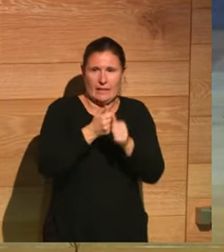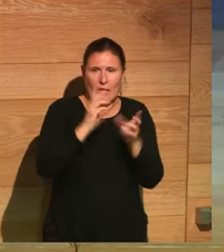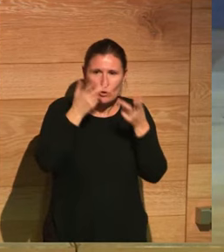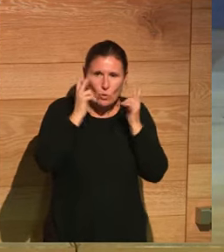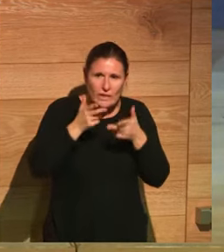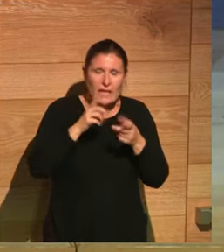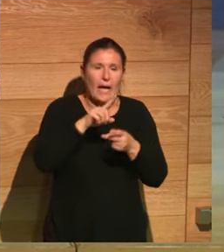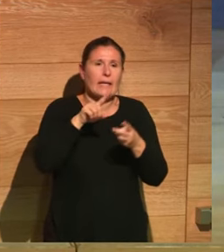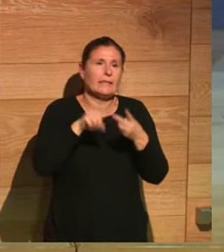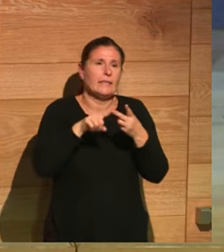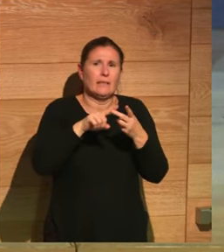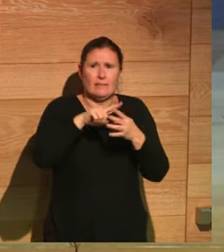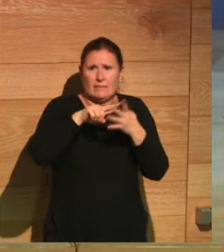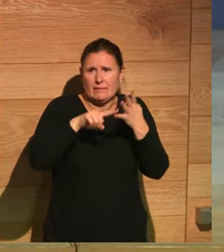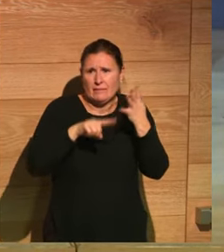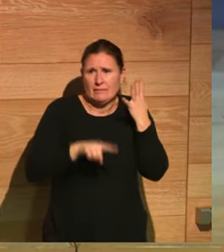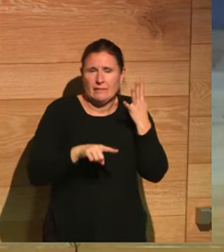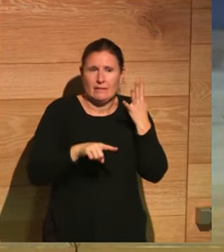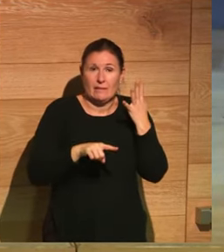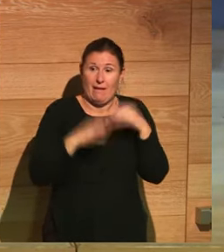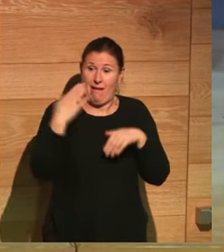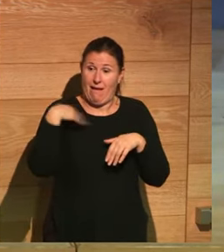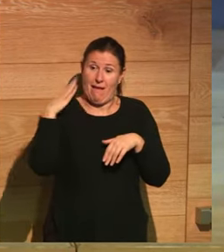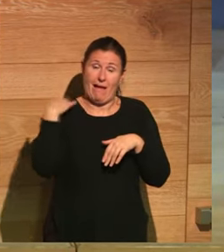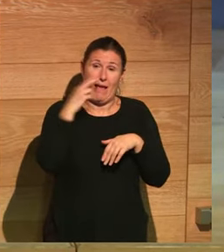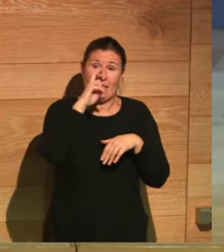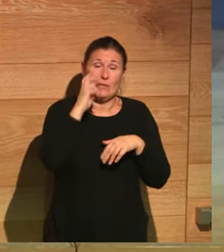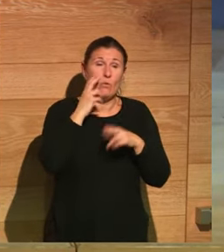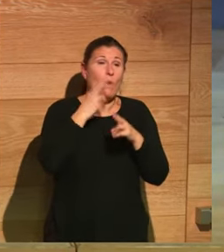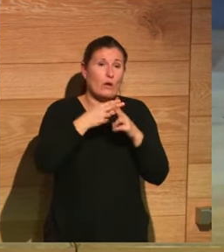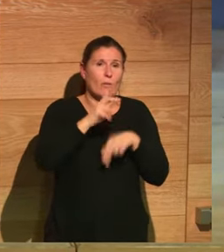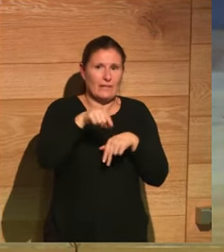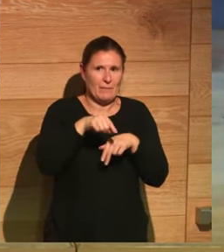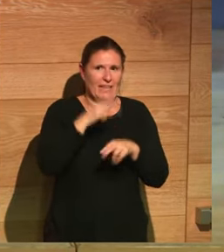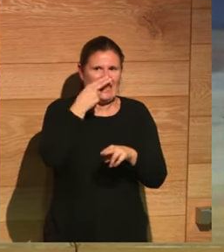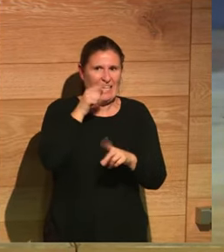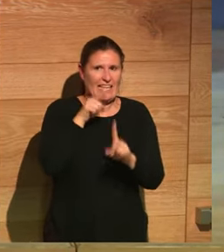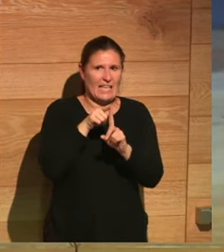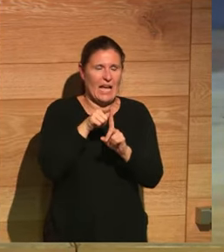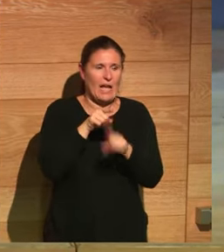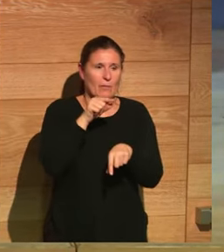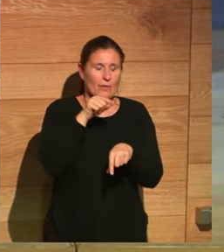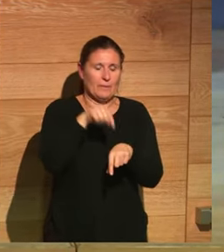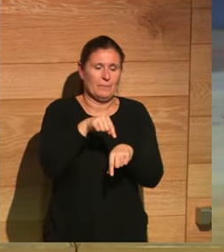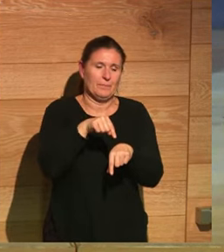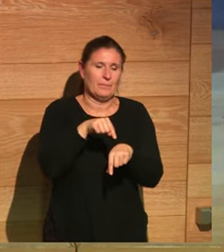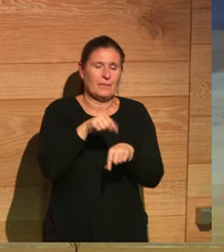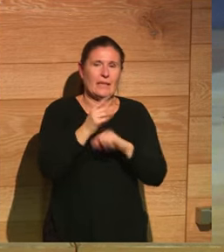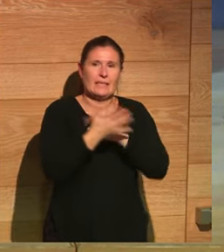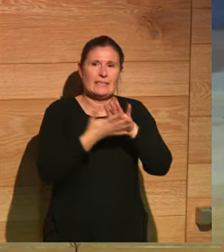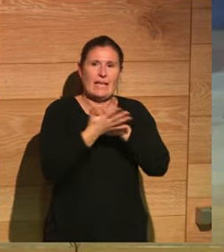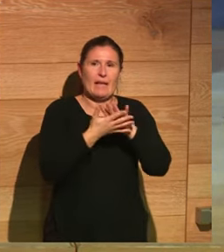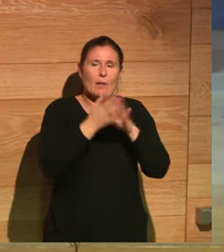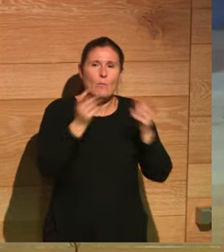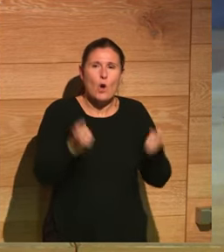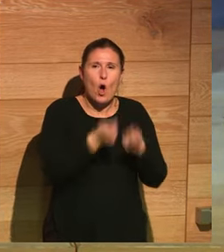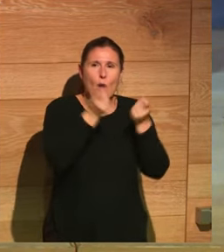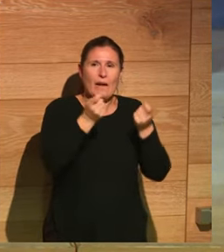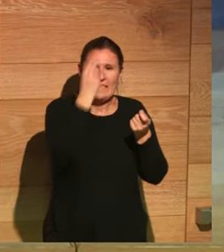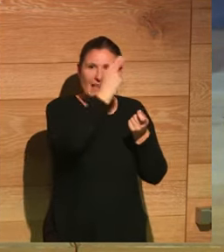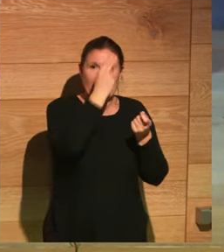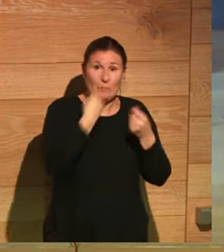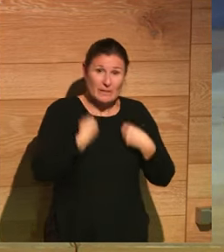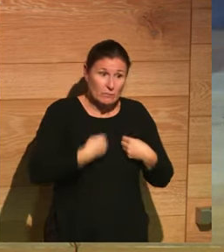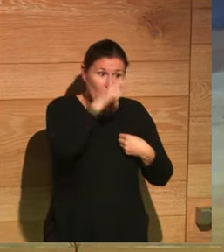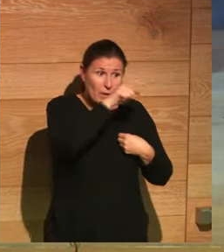también tiene un punto de interés. Porque es verdad que aquí entra en juego la propia propaganda cristiana. Son